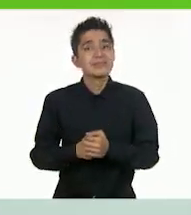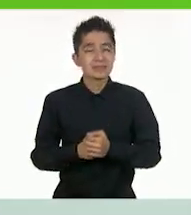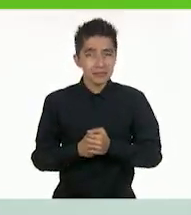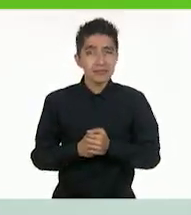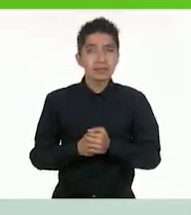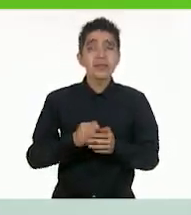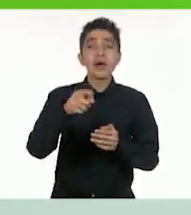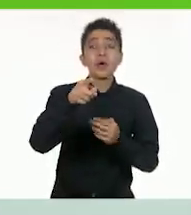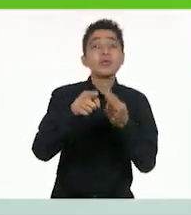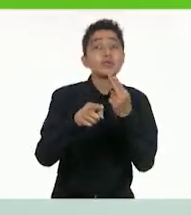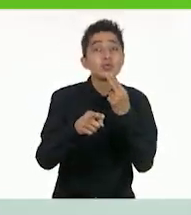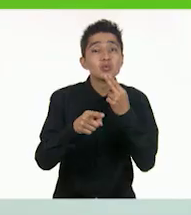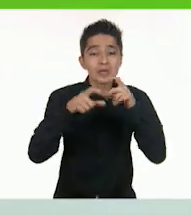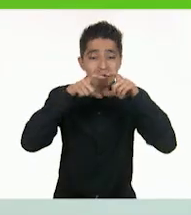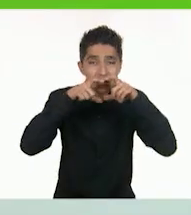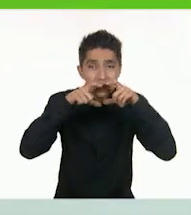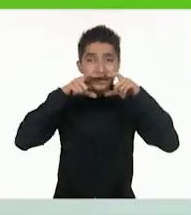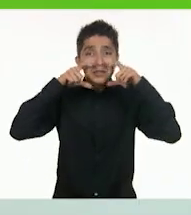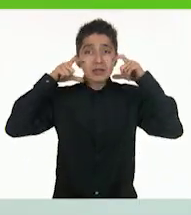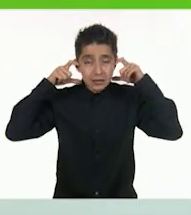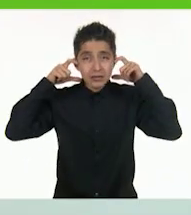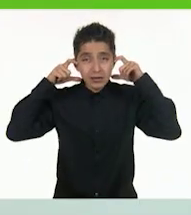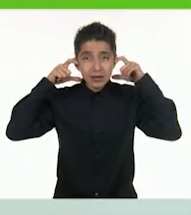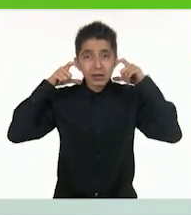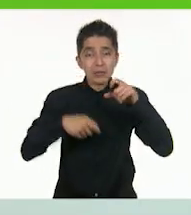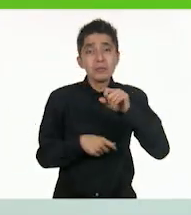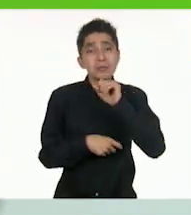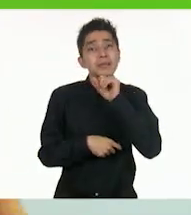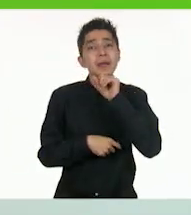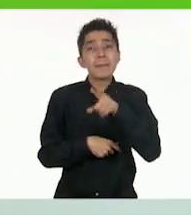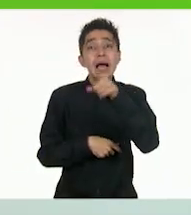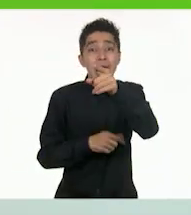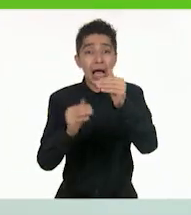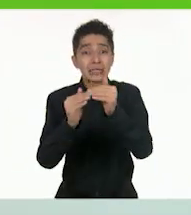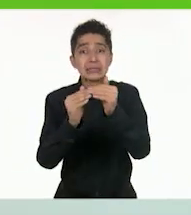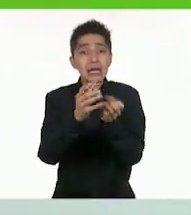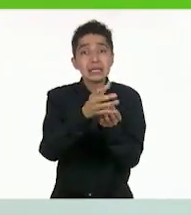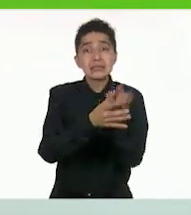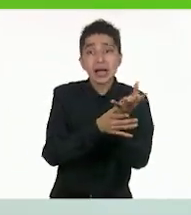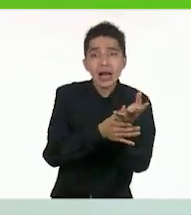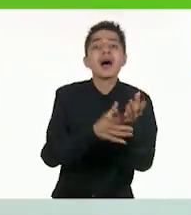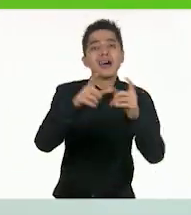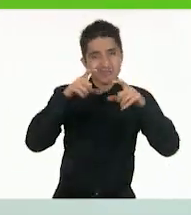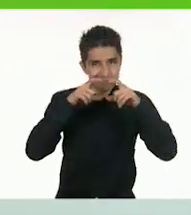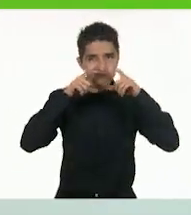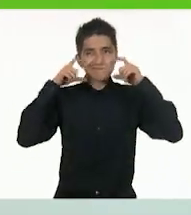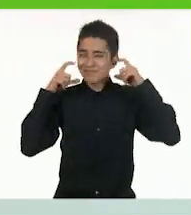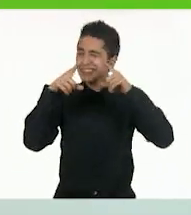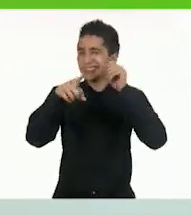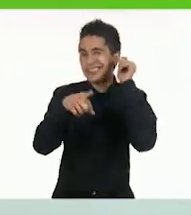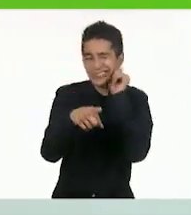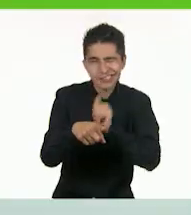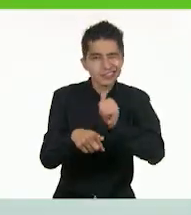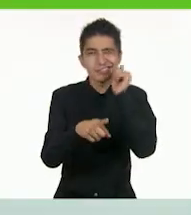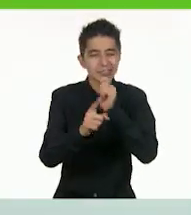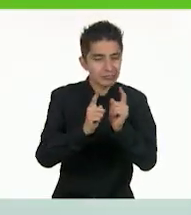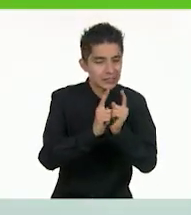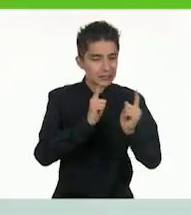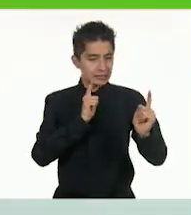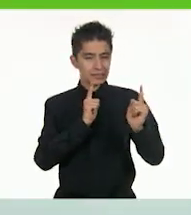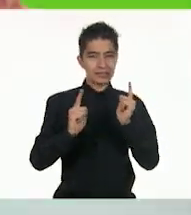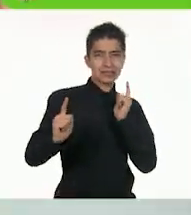Usar el cubrebocas, sobre todo si sales de casa. Y guardar siempre la sana